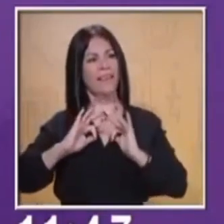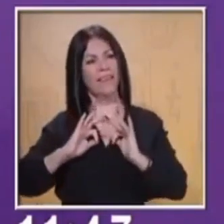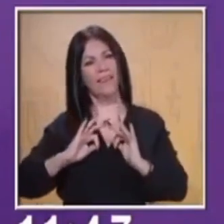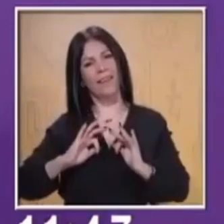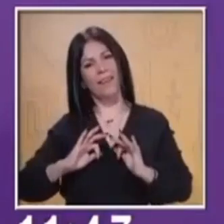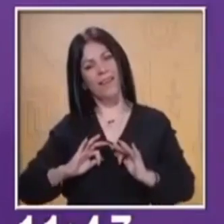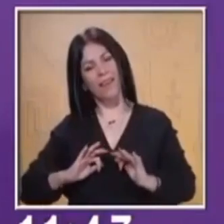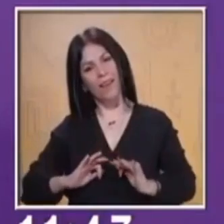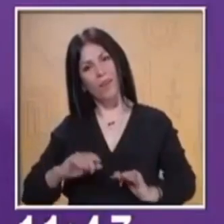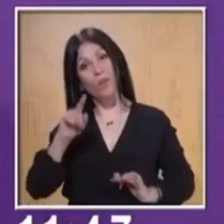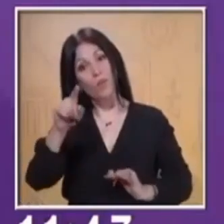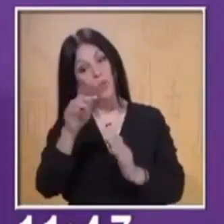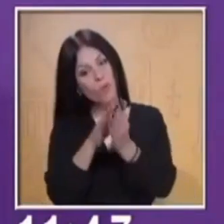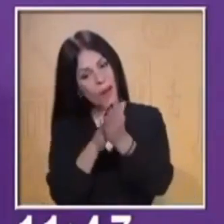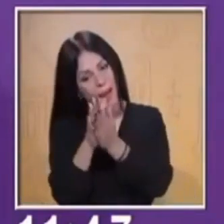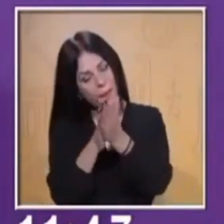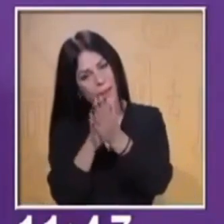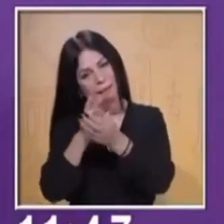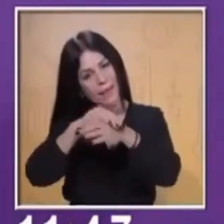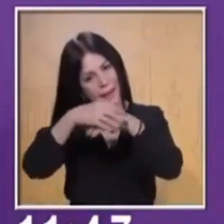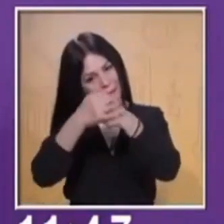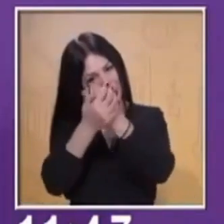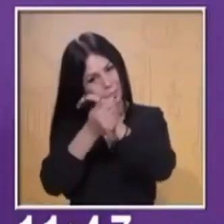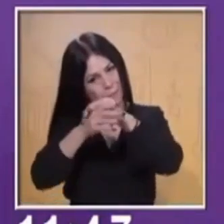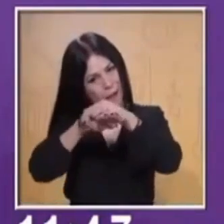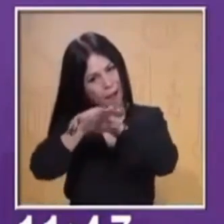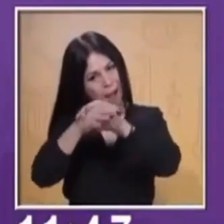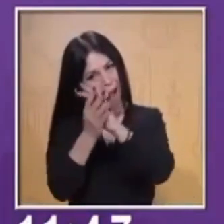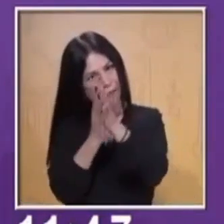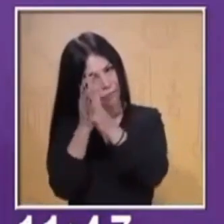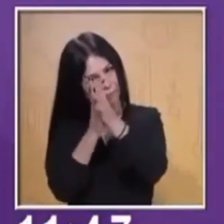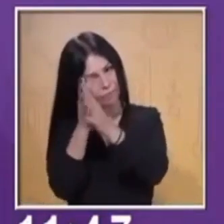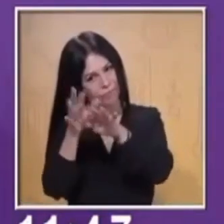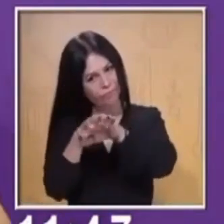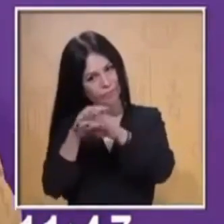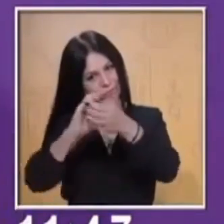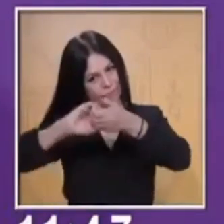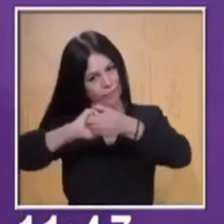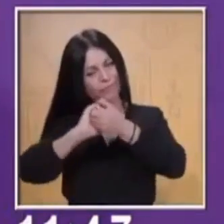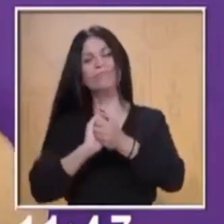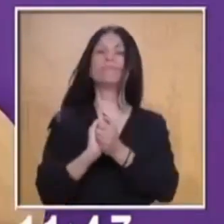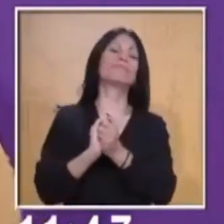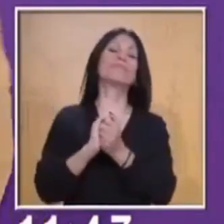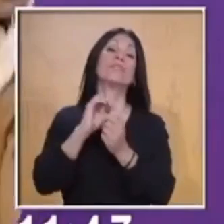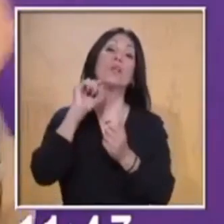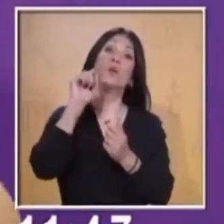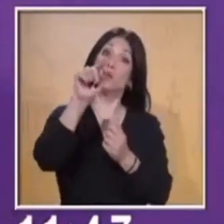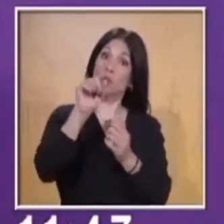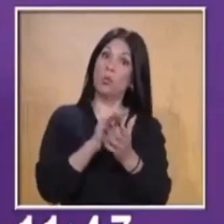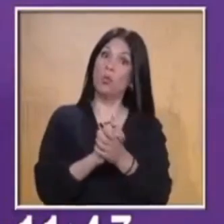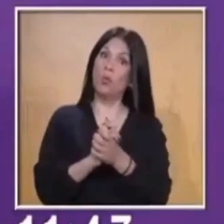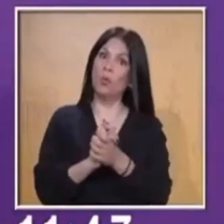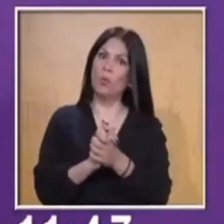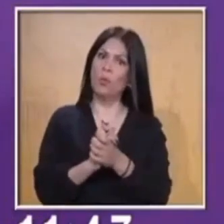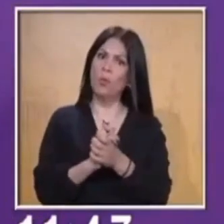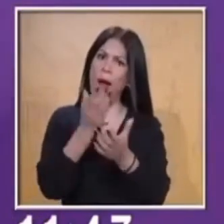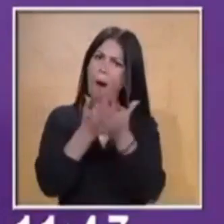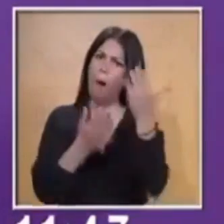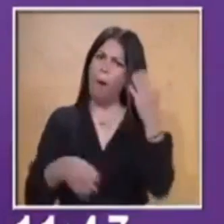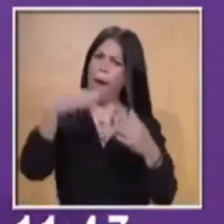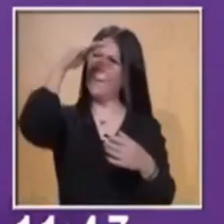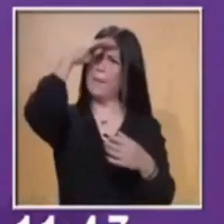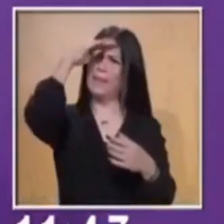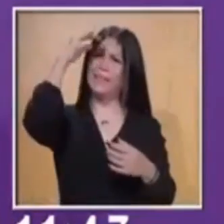constantemente. ¿Ustedes han pensado en componer una canción de tantas que hemos escuchado en radio y en